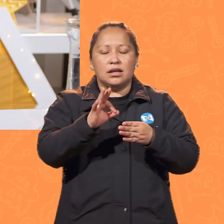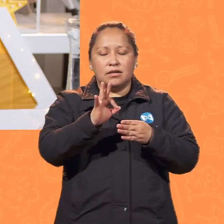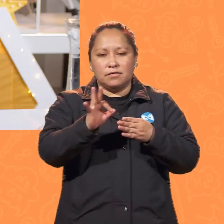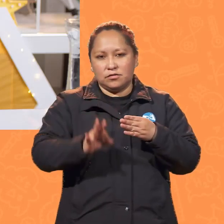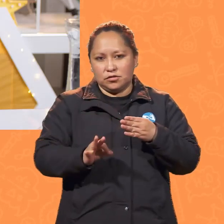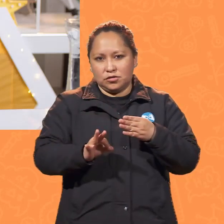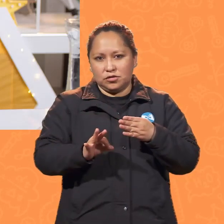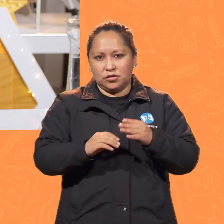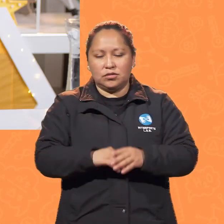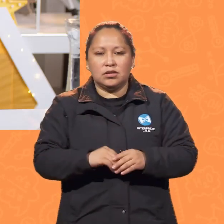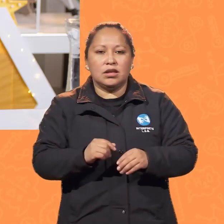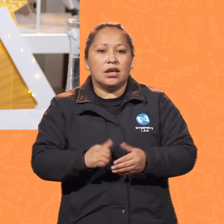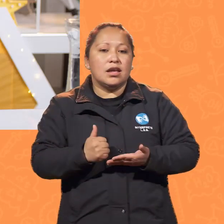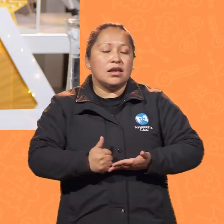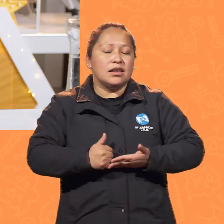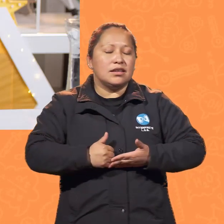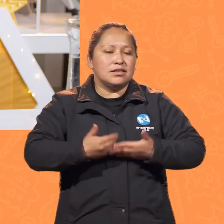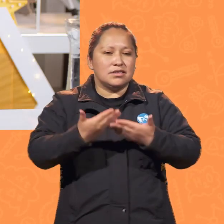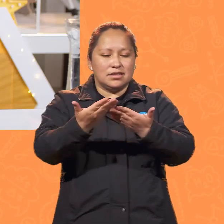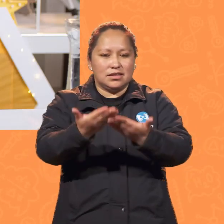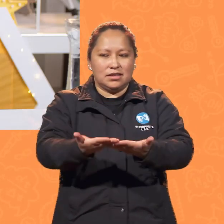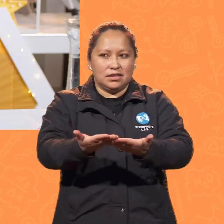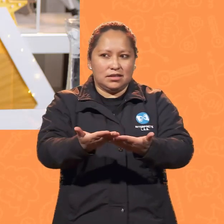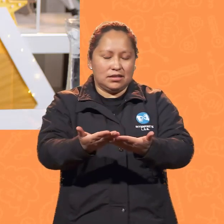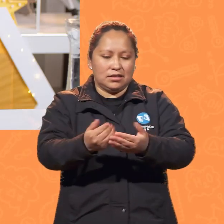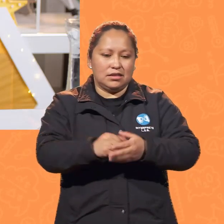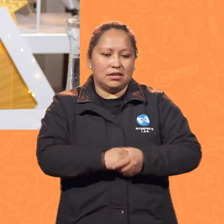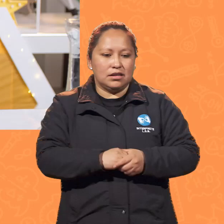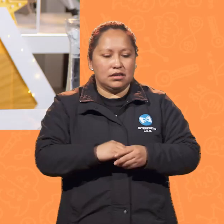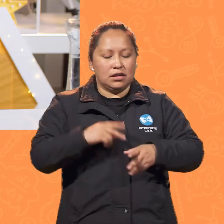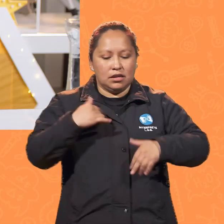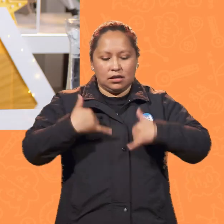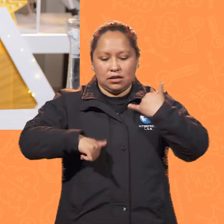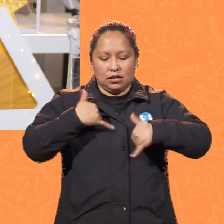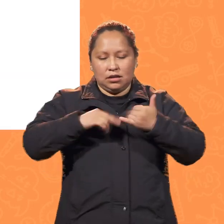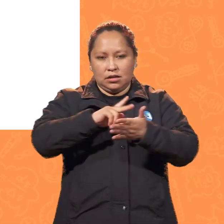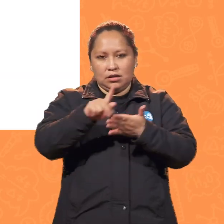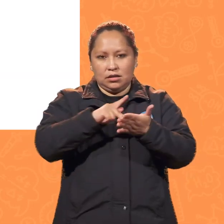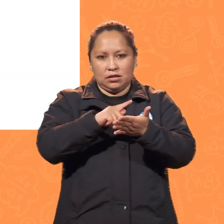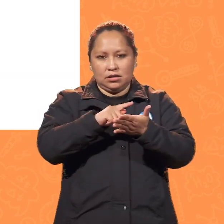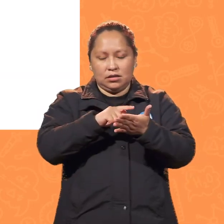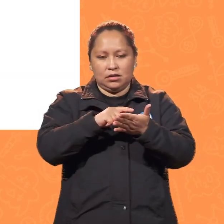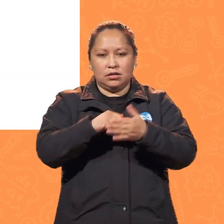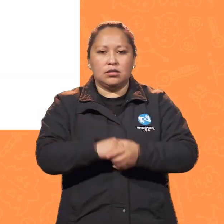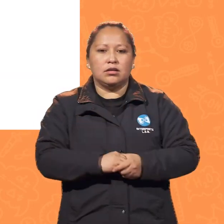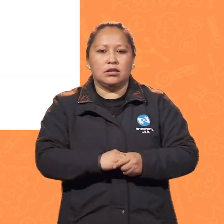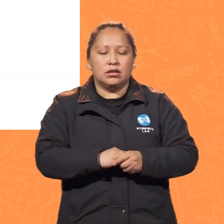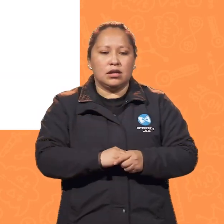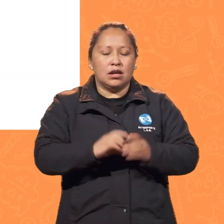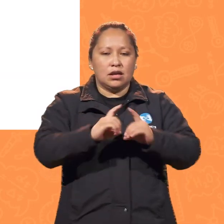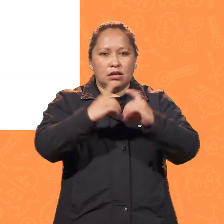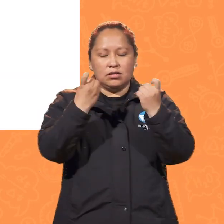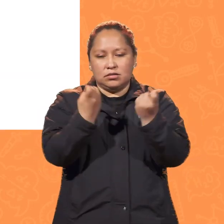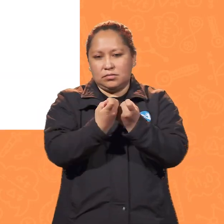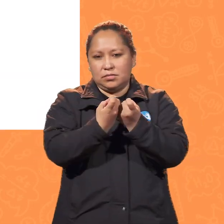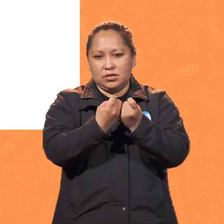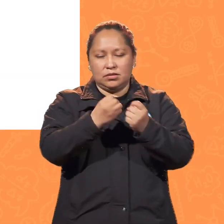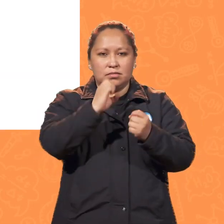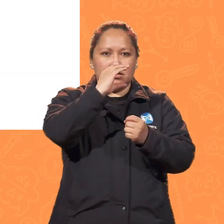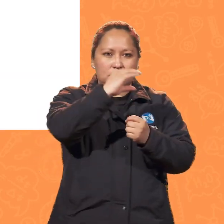lo que se han implementado parques eólicos en los departamentos de Cochabamba y Santa Cruz.